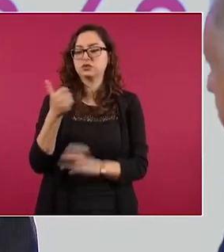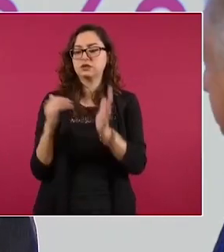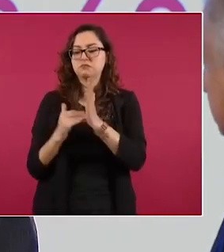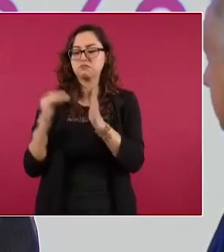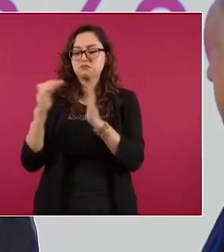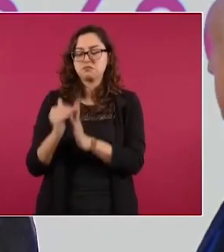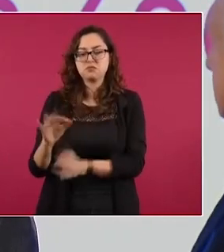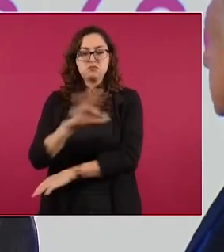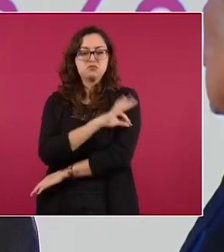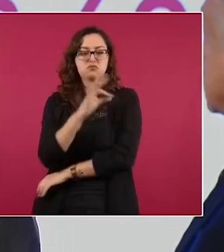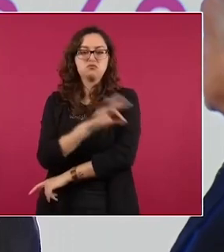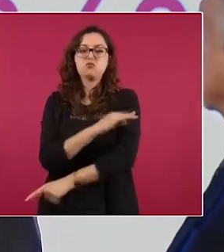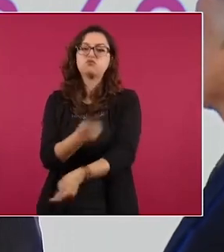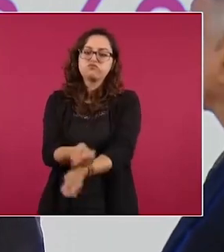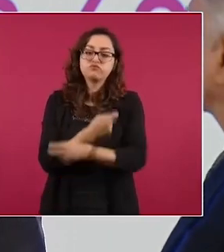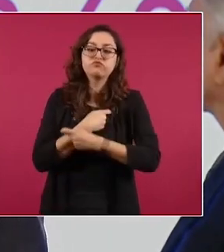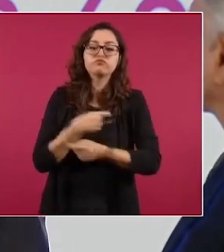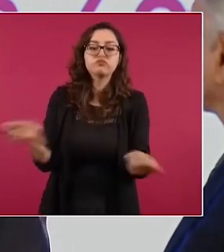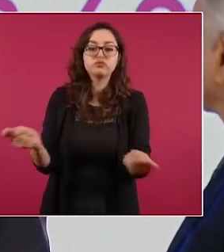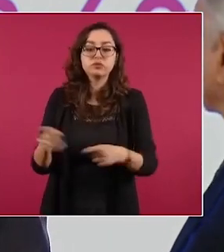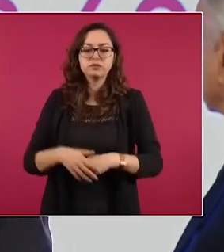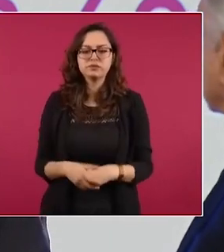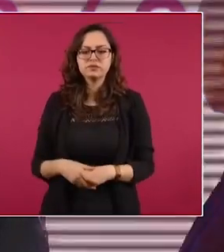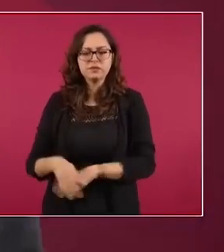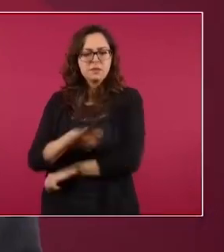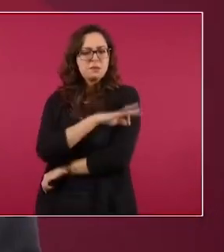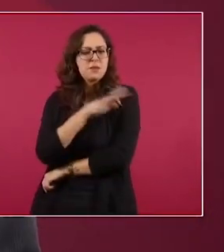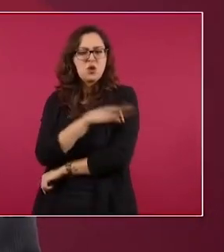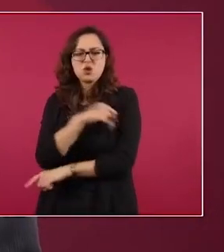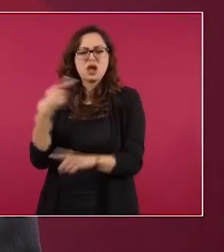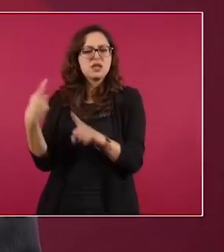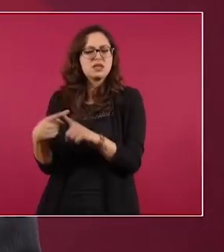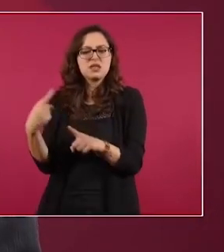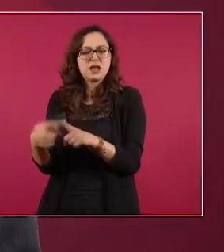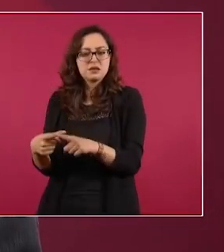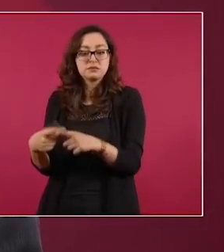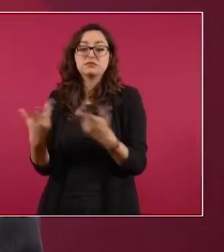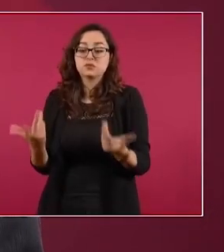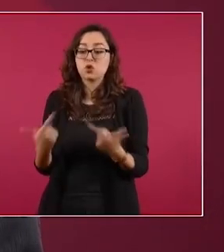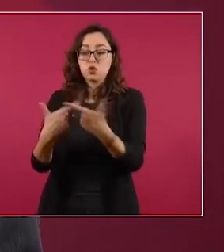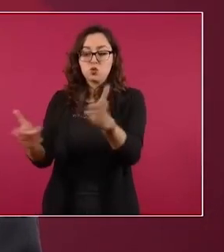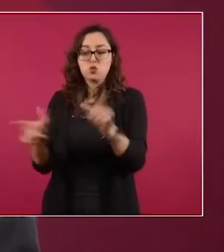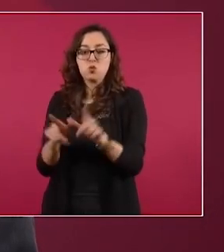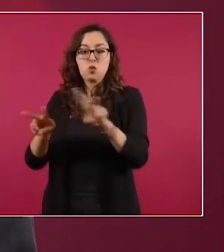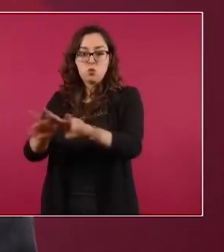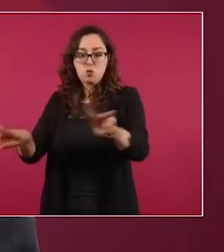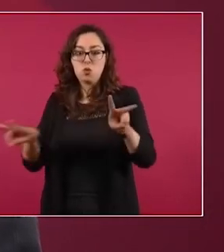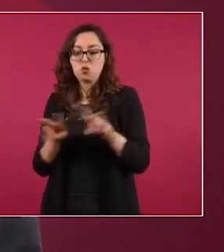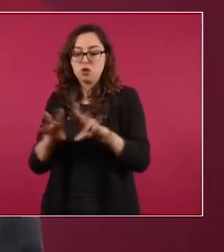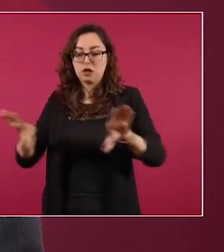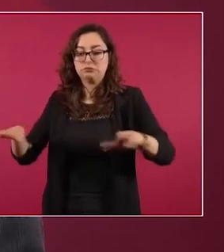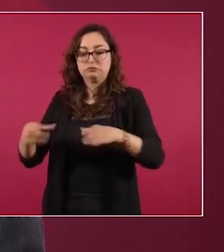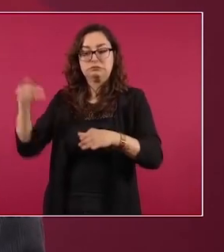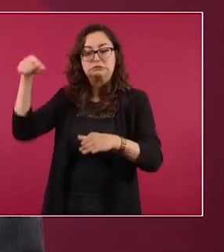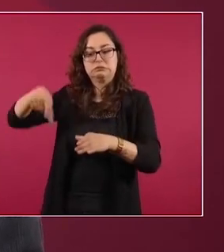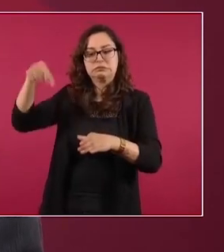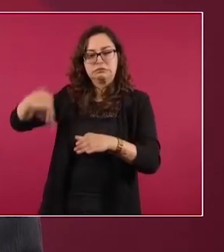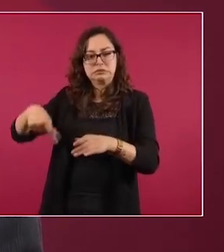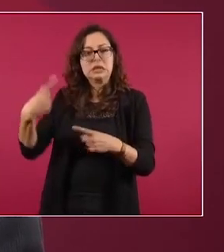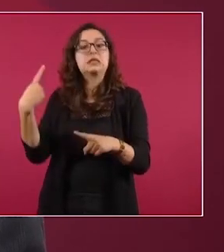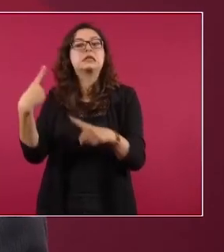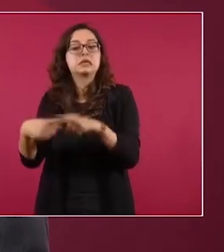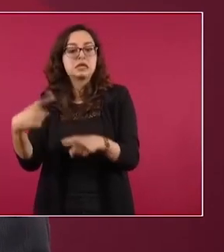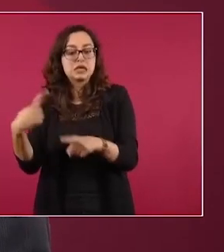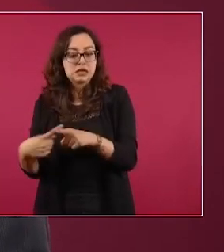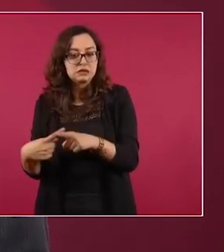de dosis de vacunas esta vacuna se utiliza en población vulnerable a complicarse estos son los extremos de